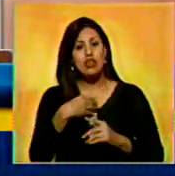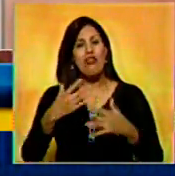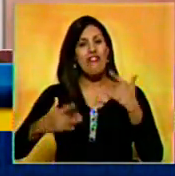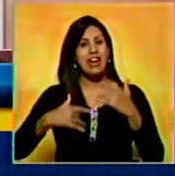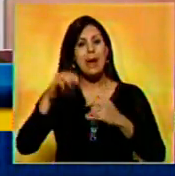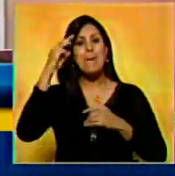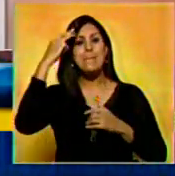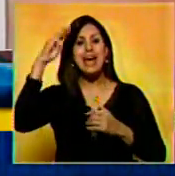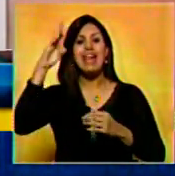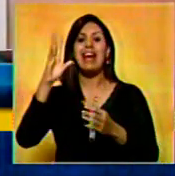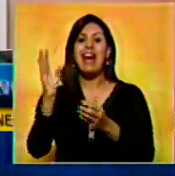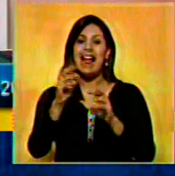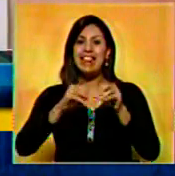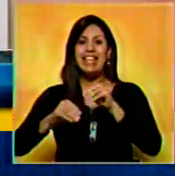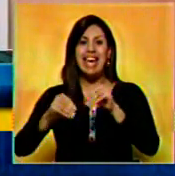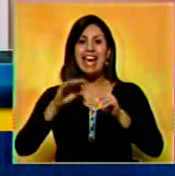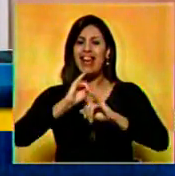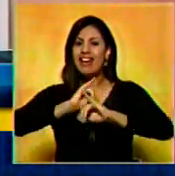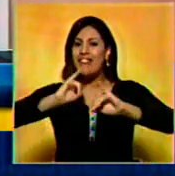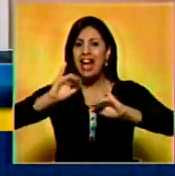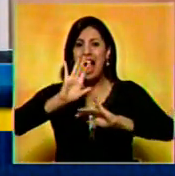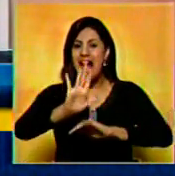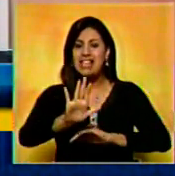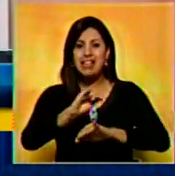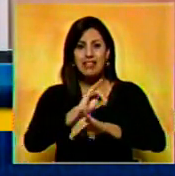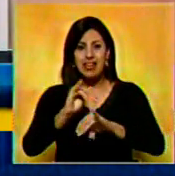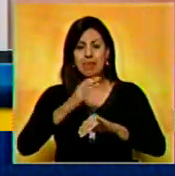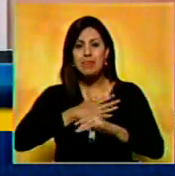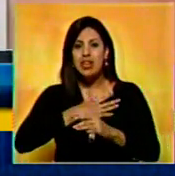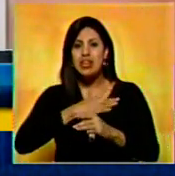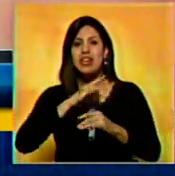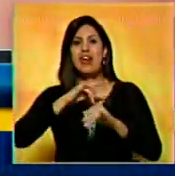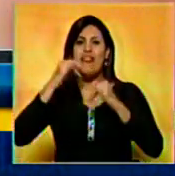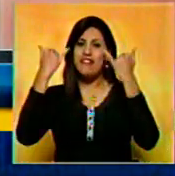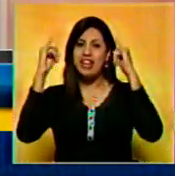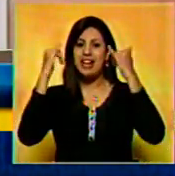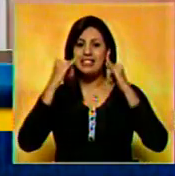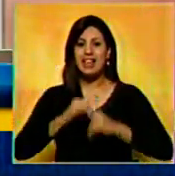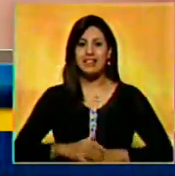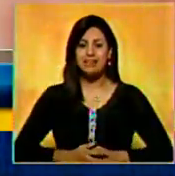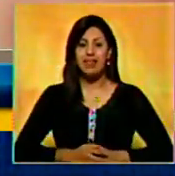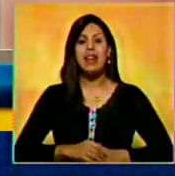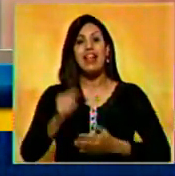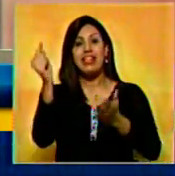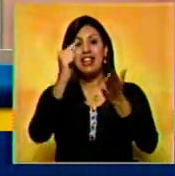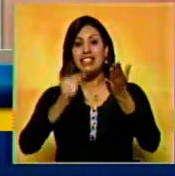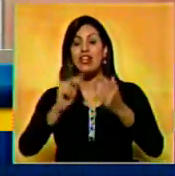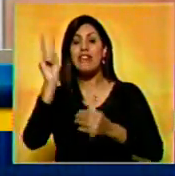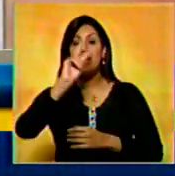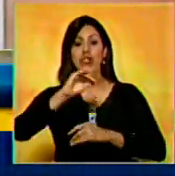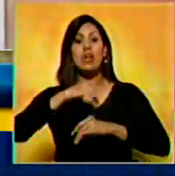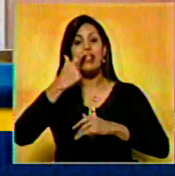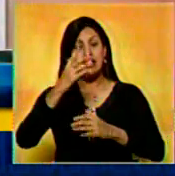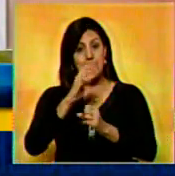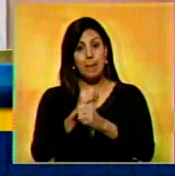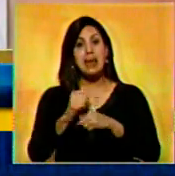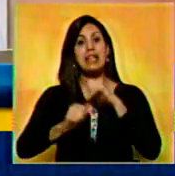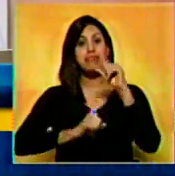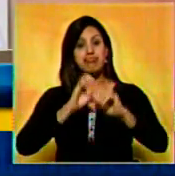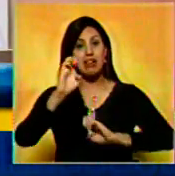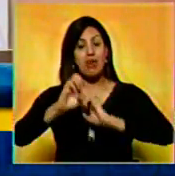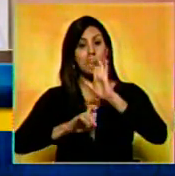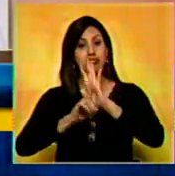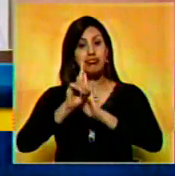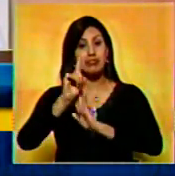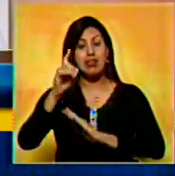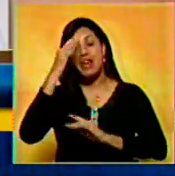sea México la tierra que definitivamente terminé mi tour de celebración. El diseñador venezolano declaró que espera seguir evolucionando